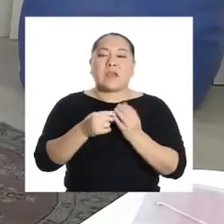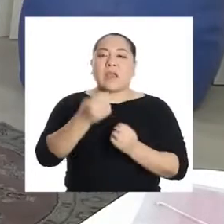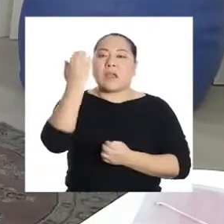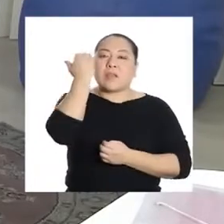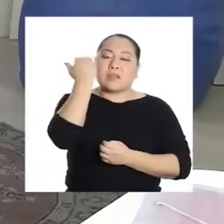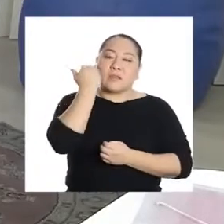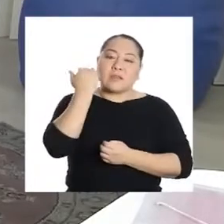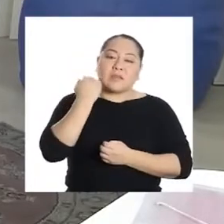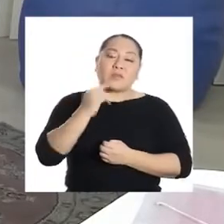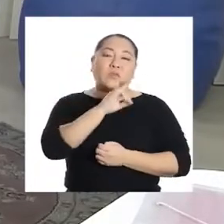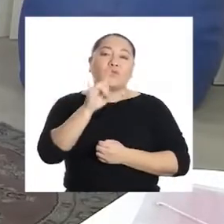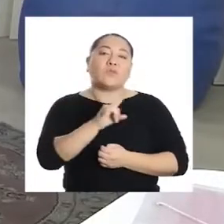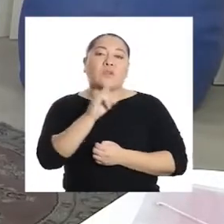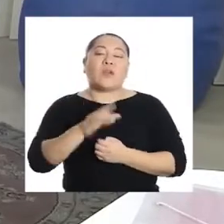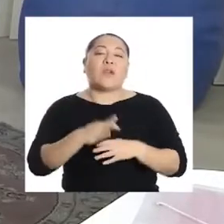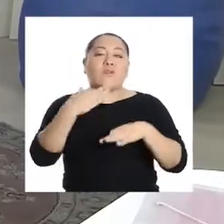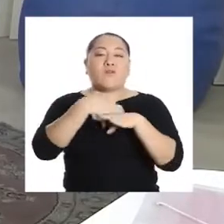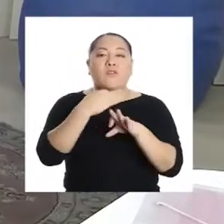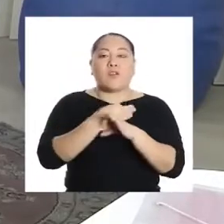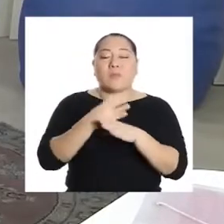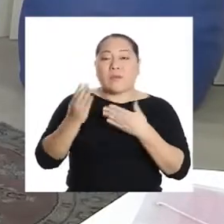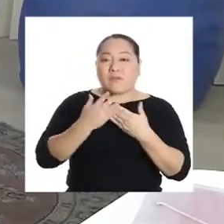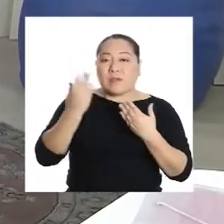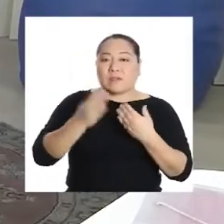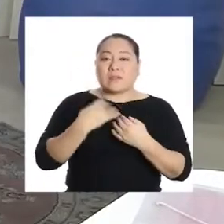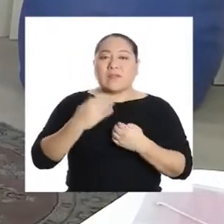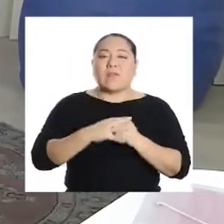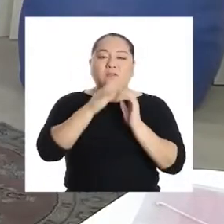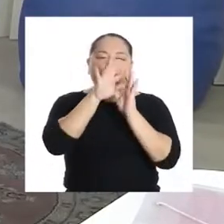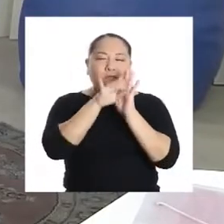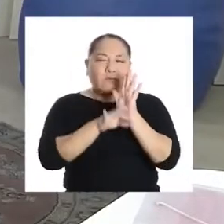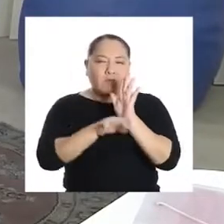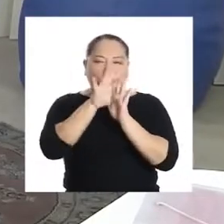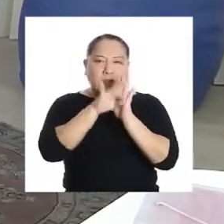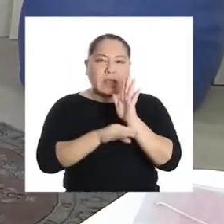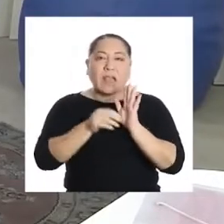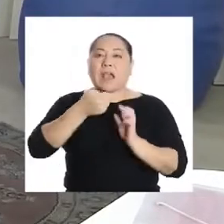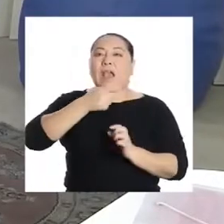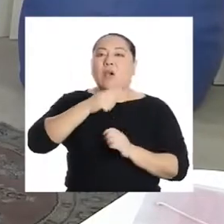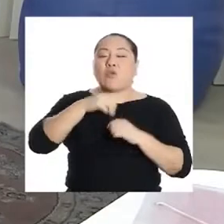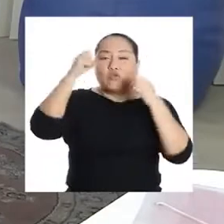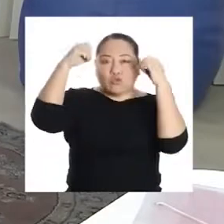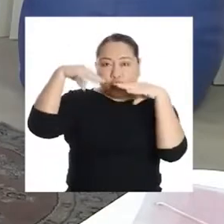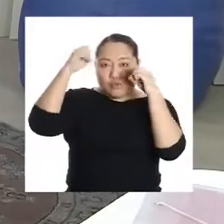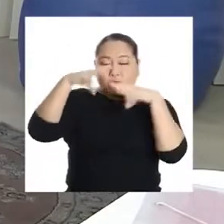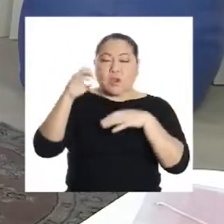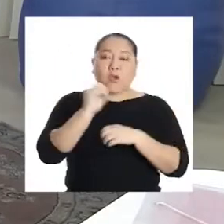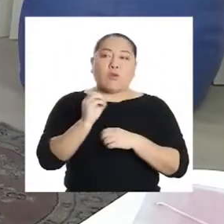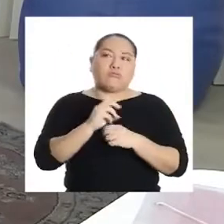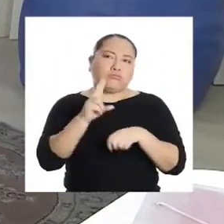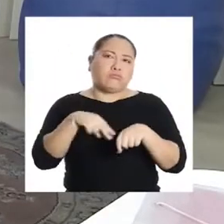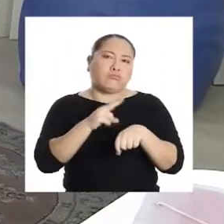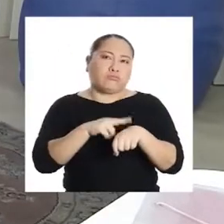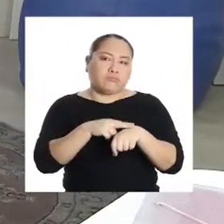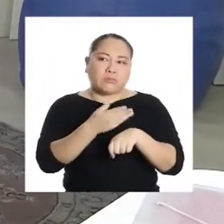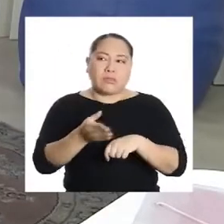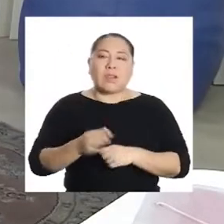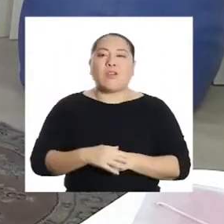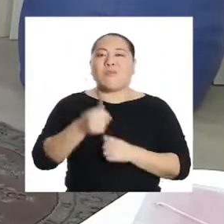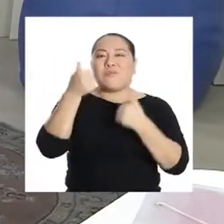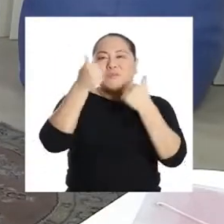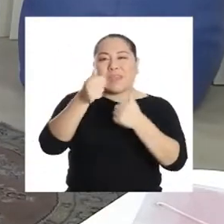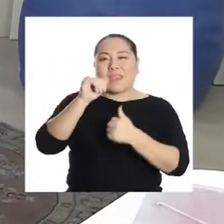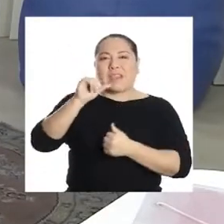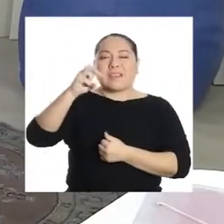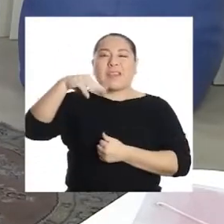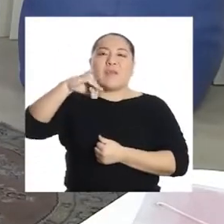ancestrales se basaban en métodos sencillos para filtrar el agua de la lluvia o de fuentes naturales. Muy bien, Yamile.